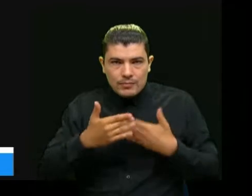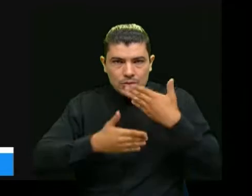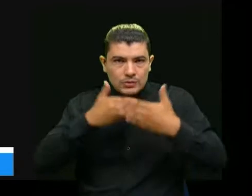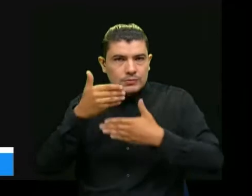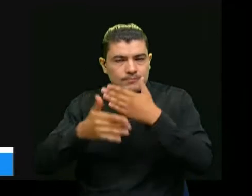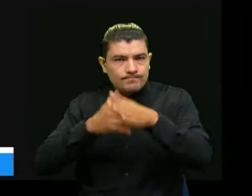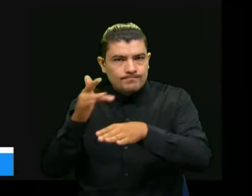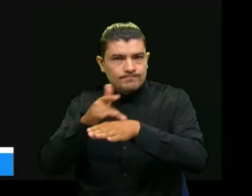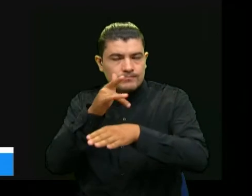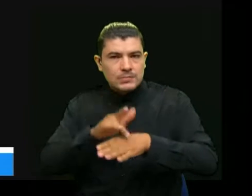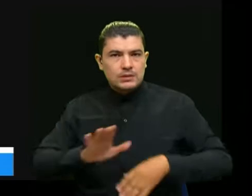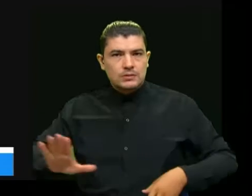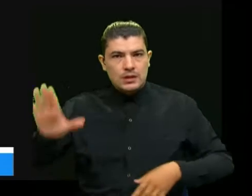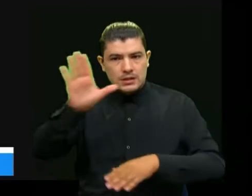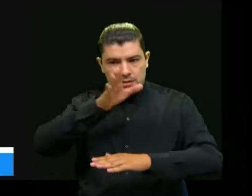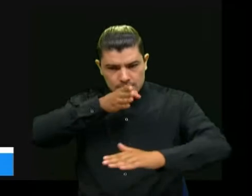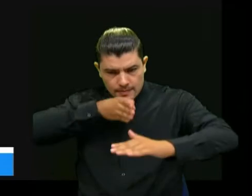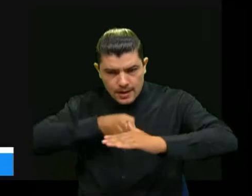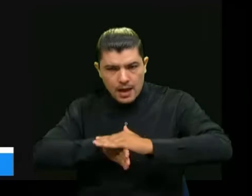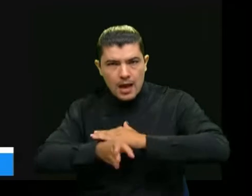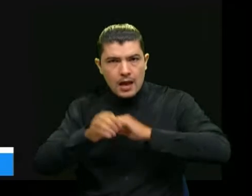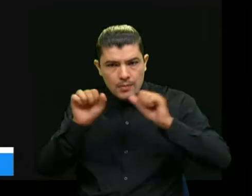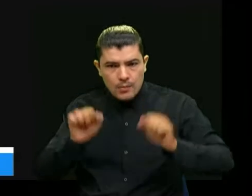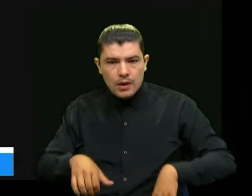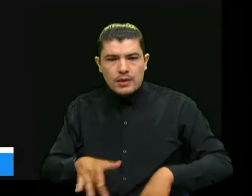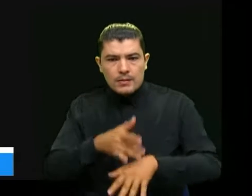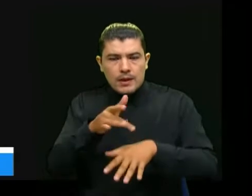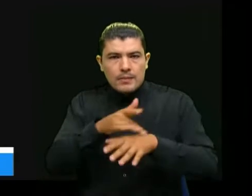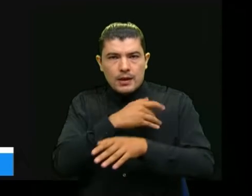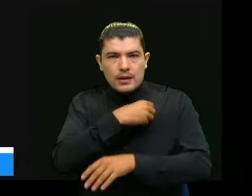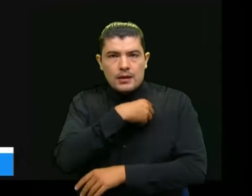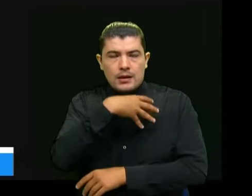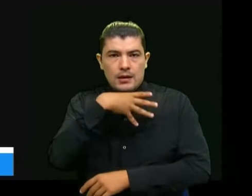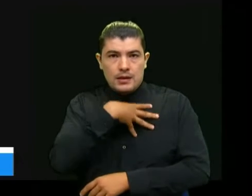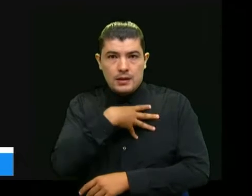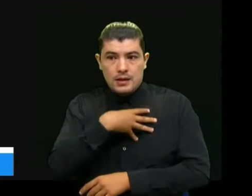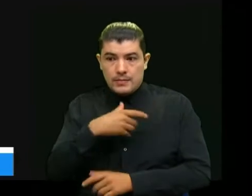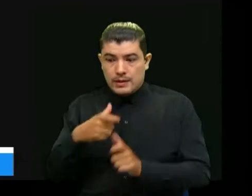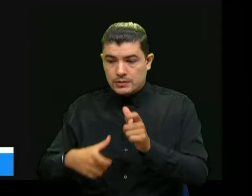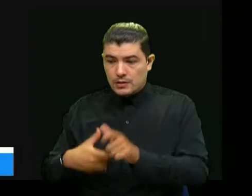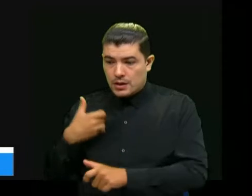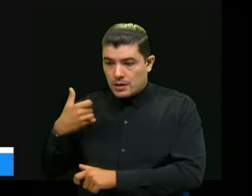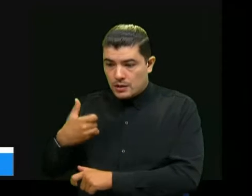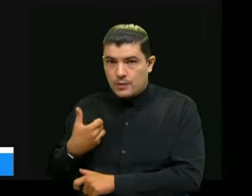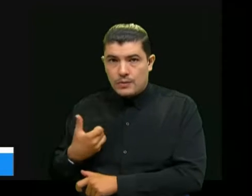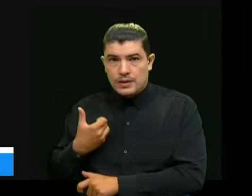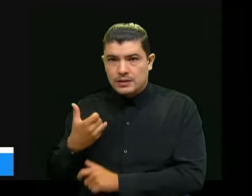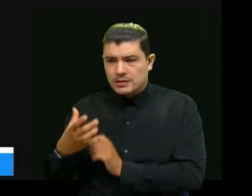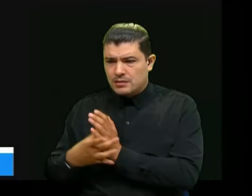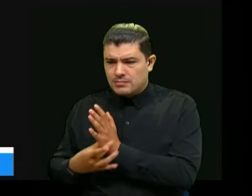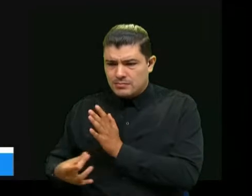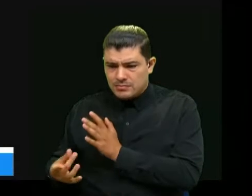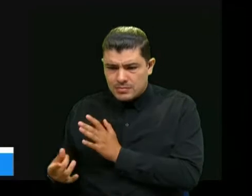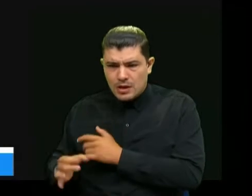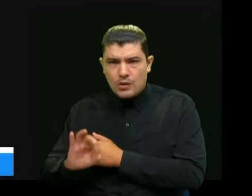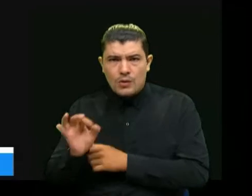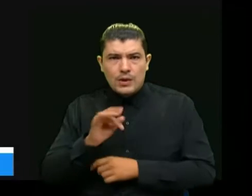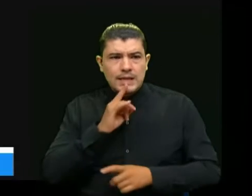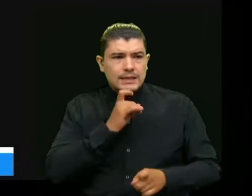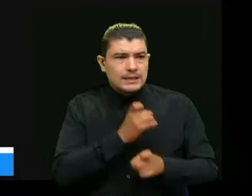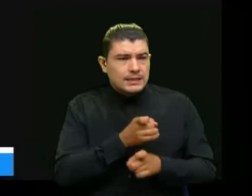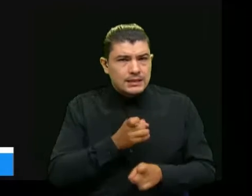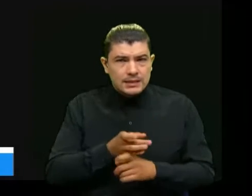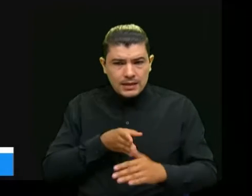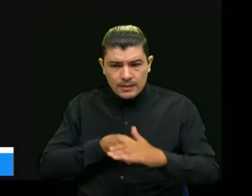mayor acceso y de potenciar oportunidades a jóvenes de bajos recursos y de dificultades para